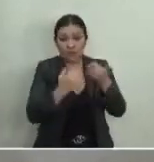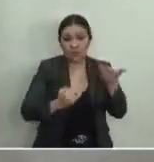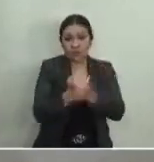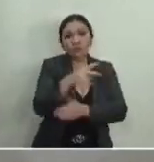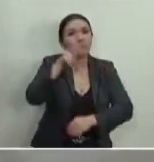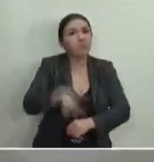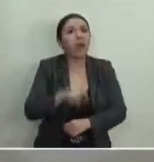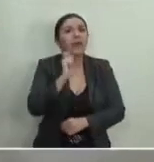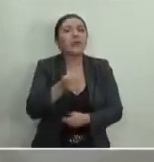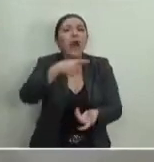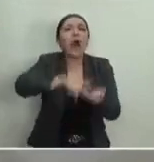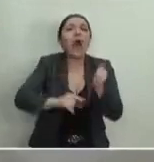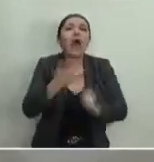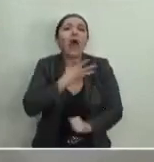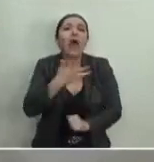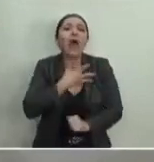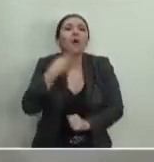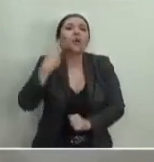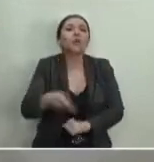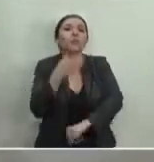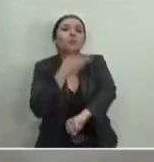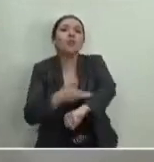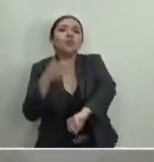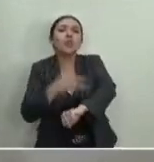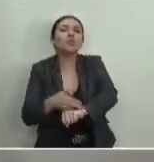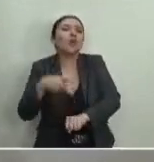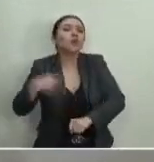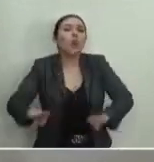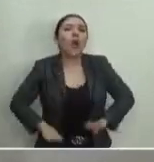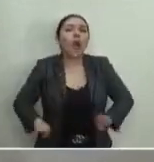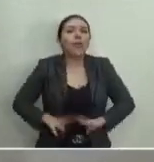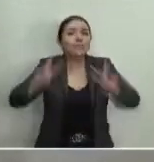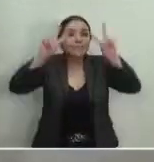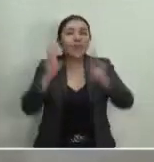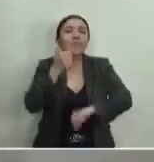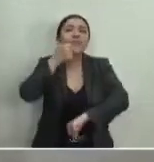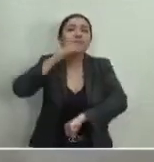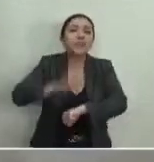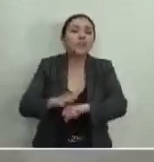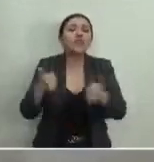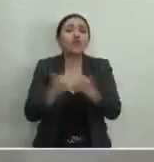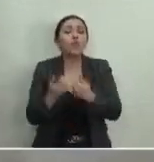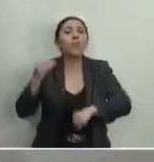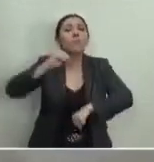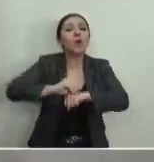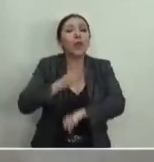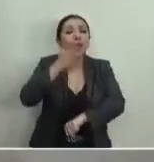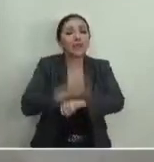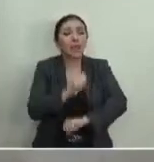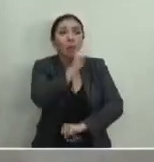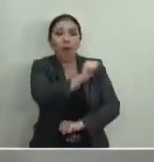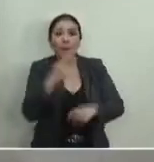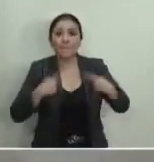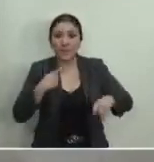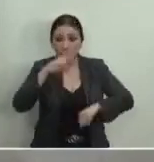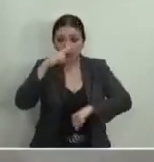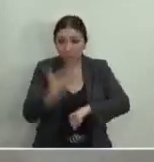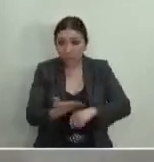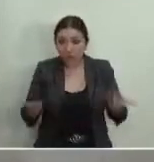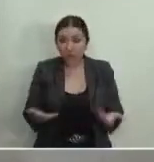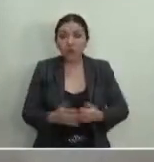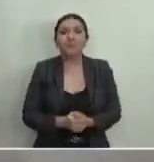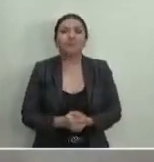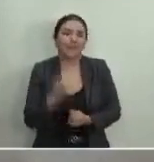en realidad es una resolución de un procedimiento de naturaleza administrativa en que se impone la sanción a la parte actora. En ese